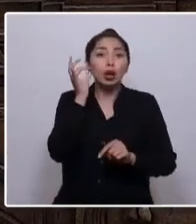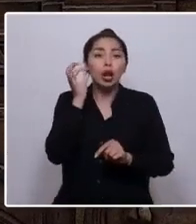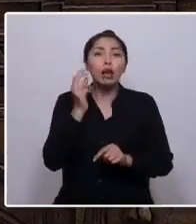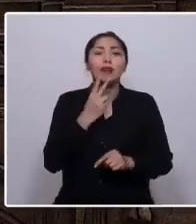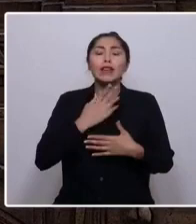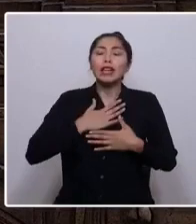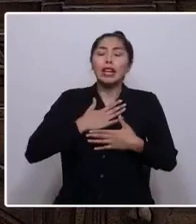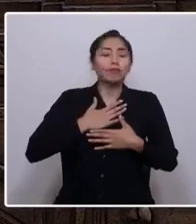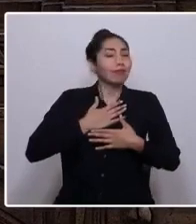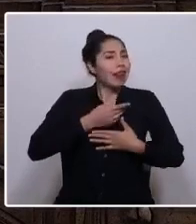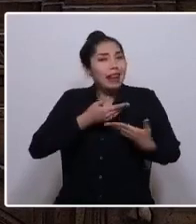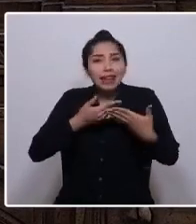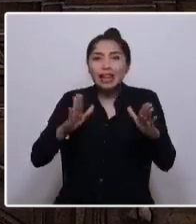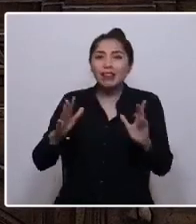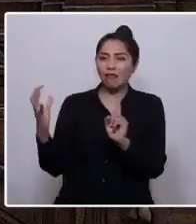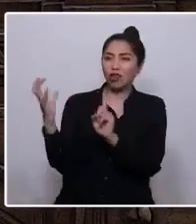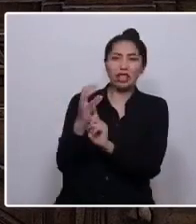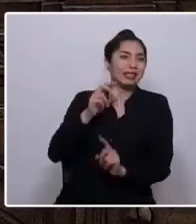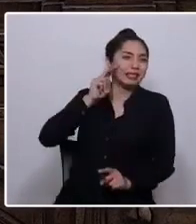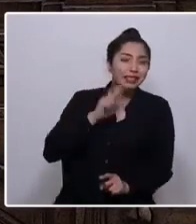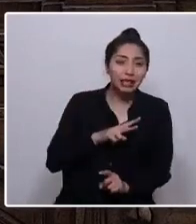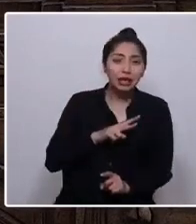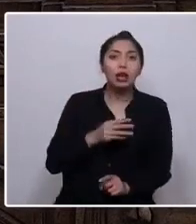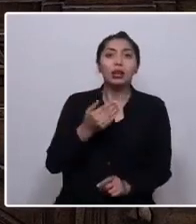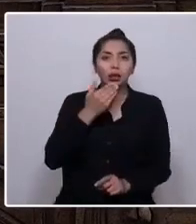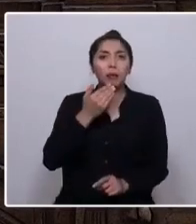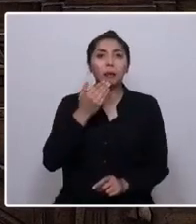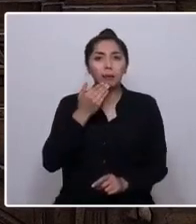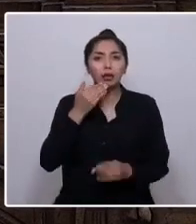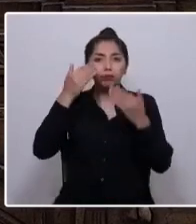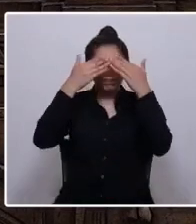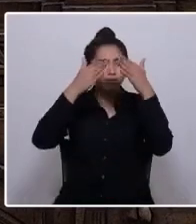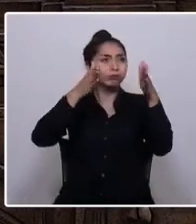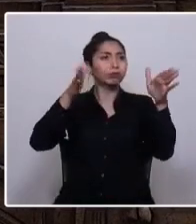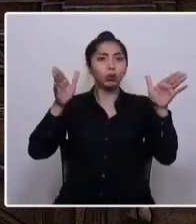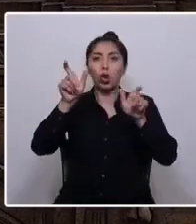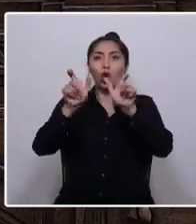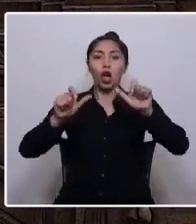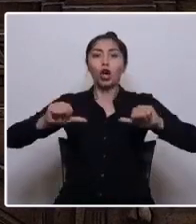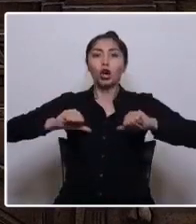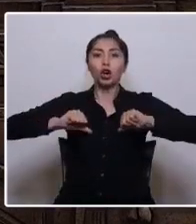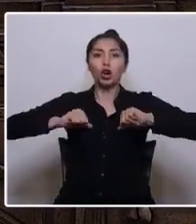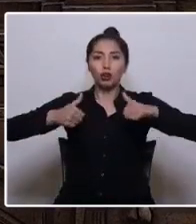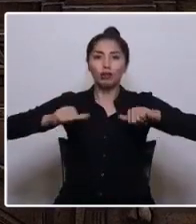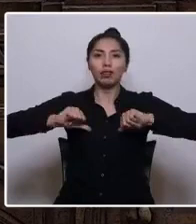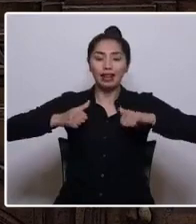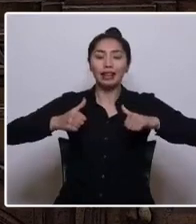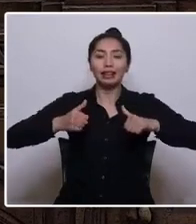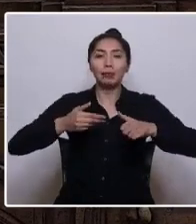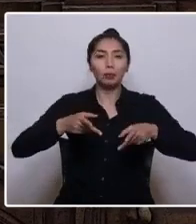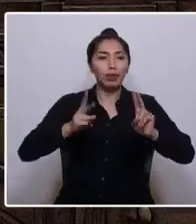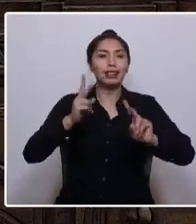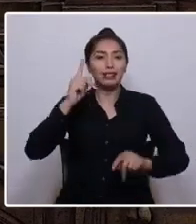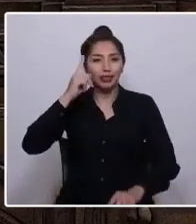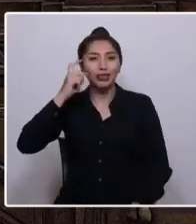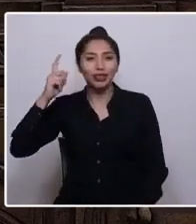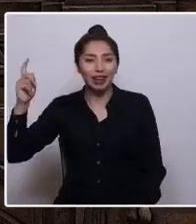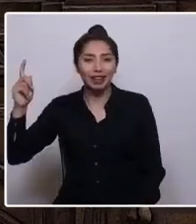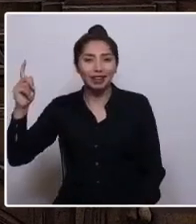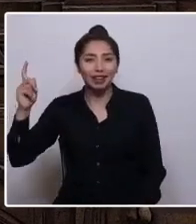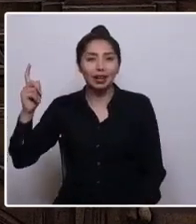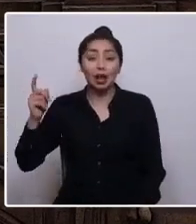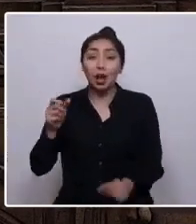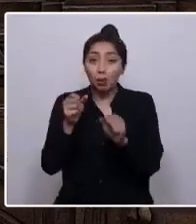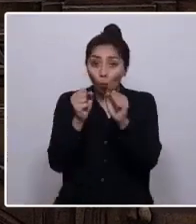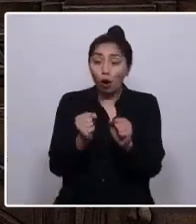todas las violencias. Que extienda el horizonte de las y los jóvenes y los deje soñar. Que nos permita establecer el buen